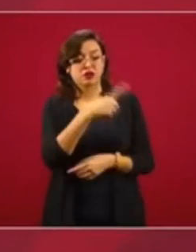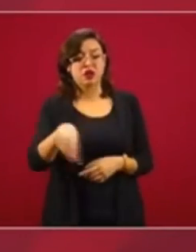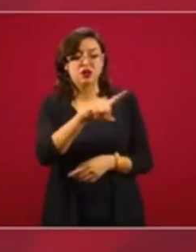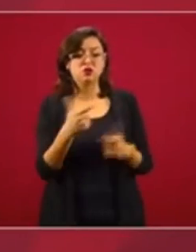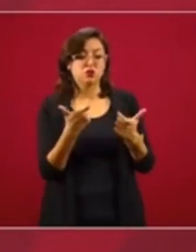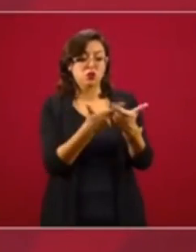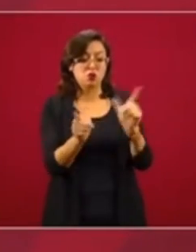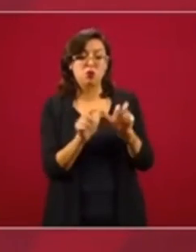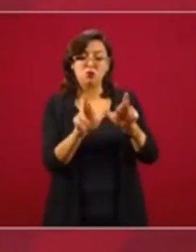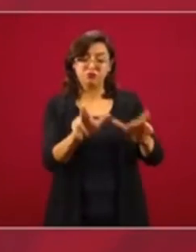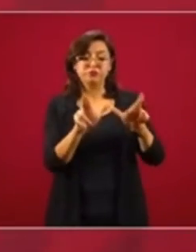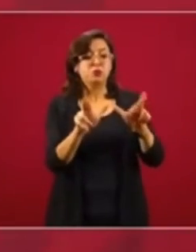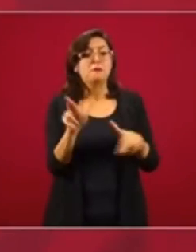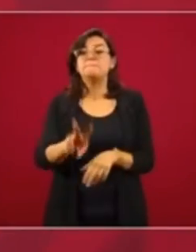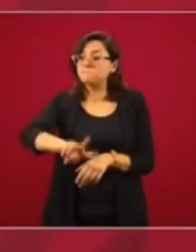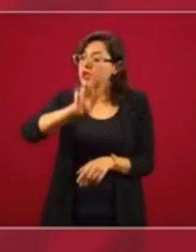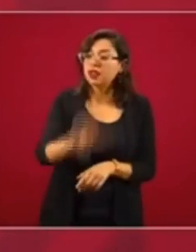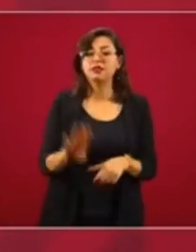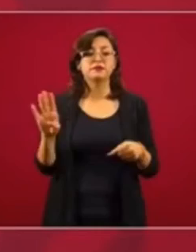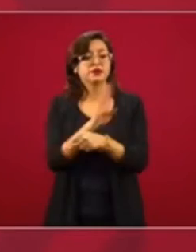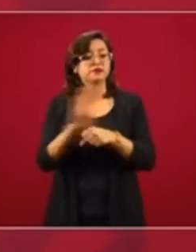ingresos, que es lo que nos conviene a todos.